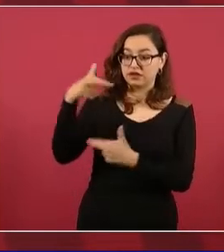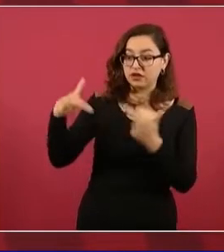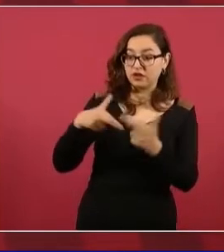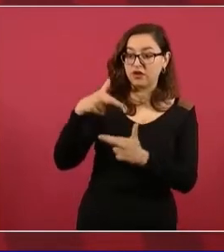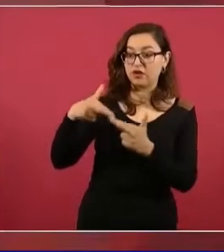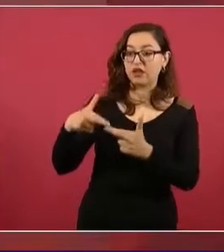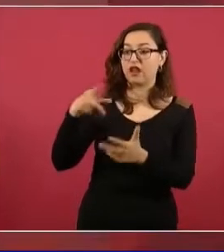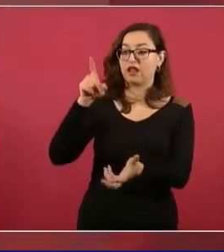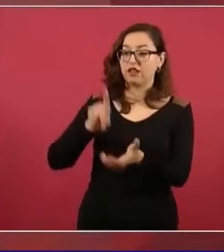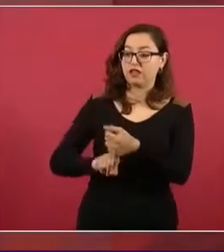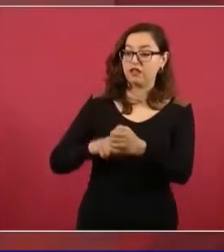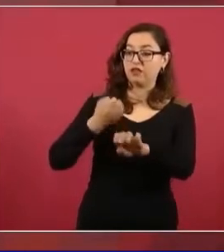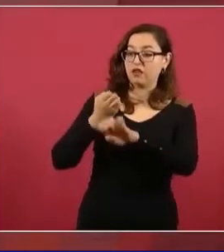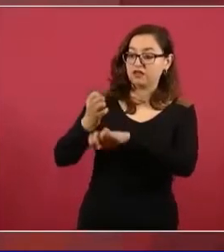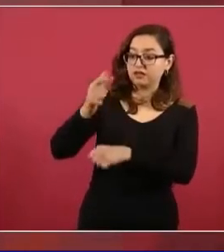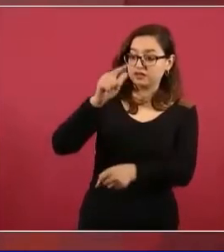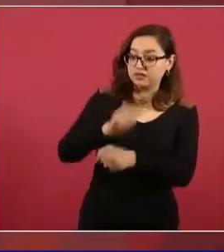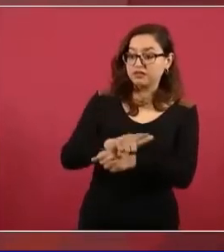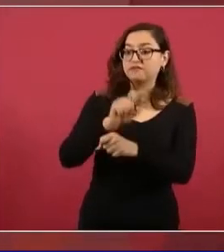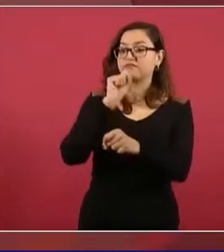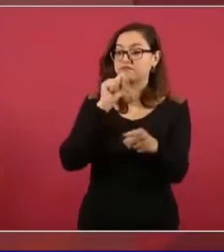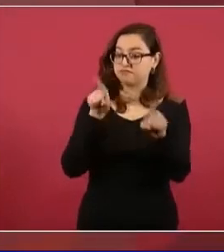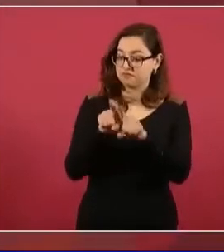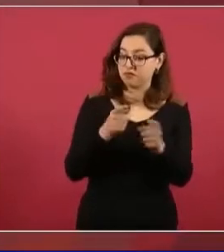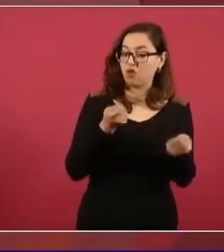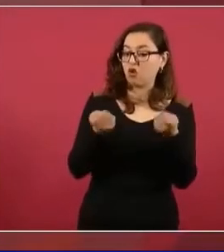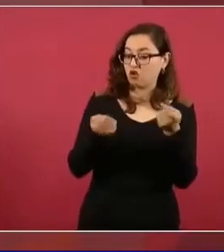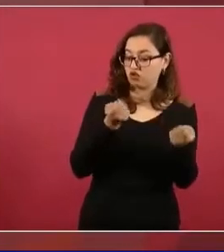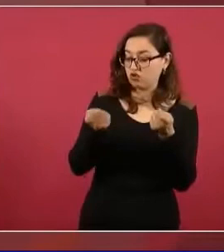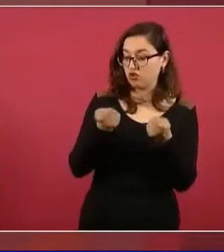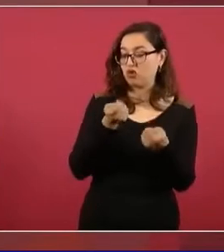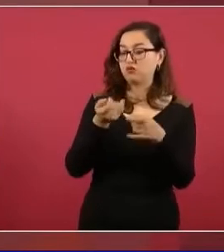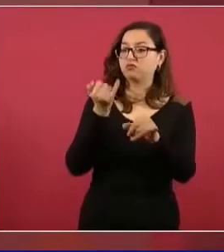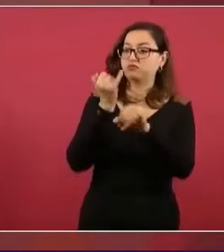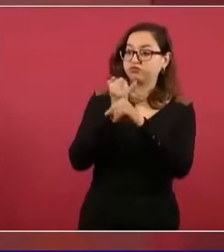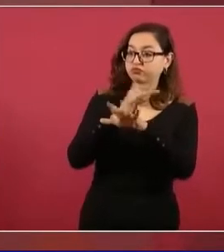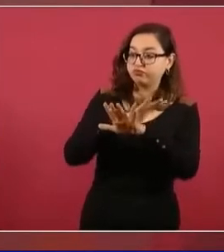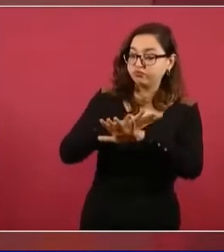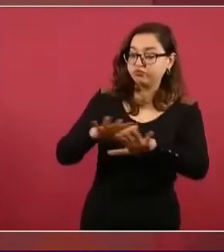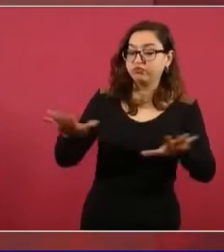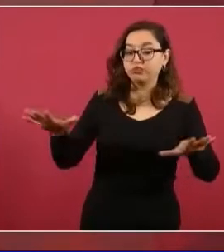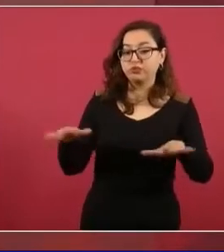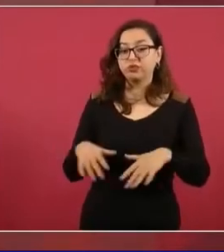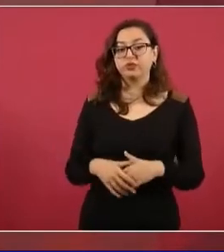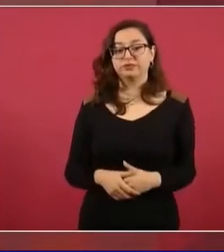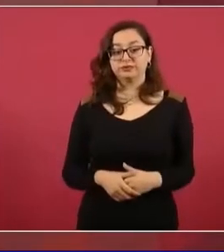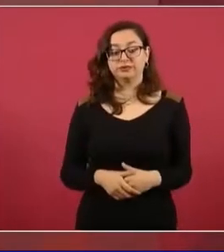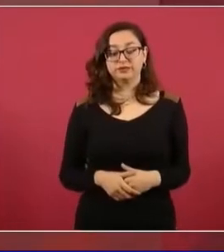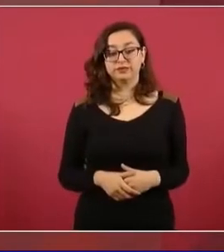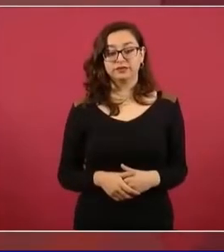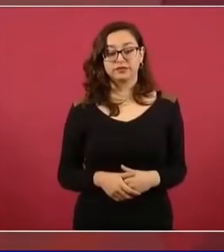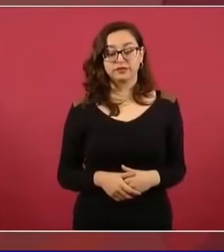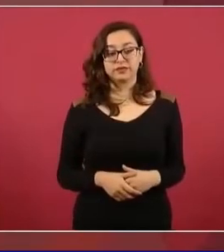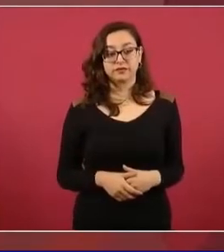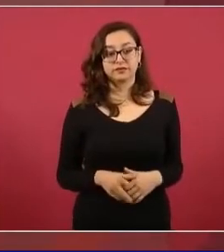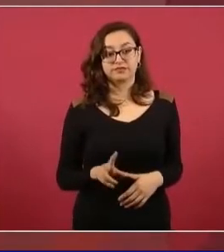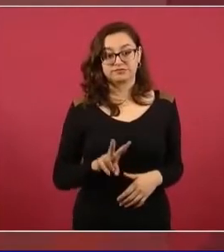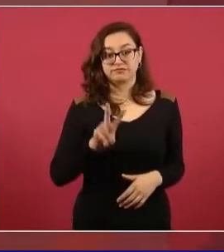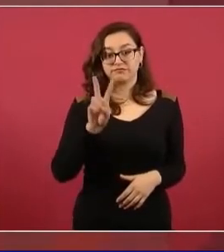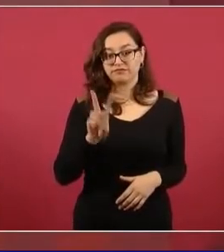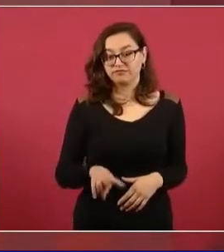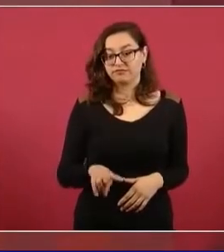porque una cantidad considerable de presupuesto